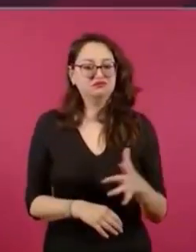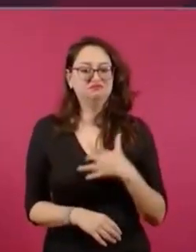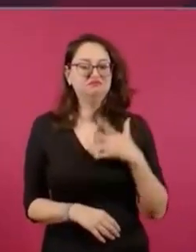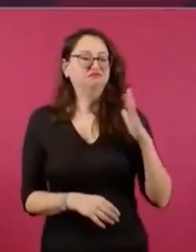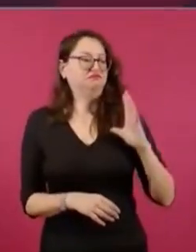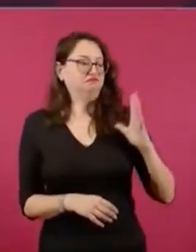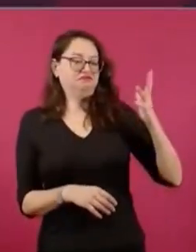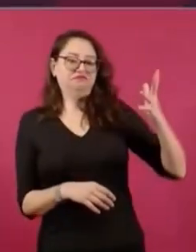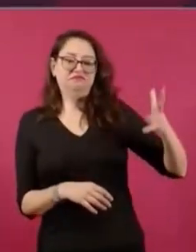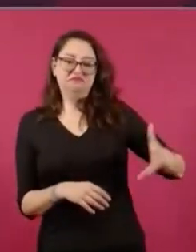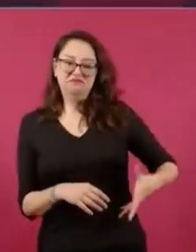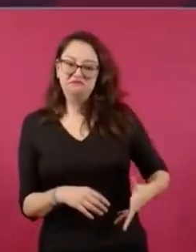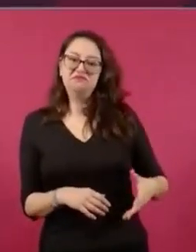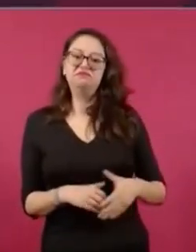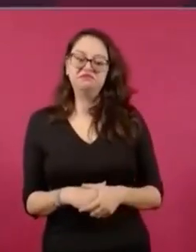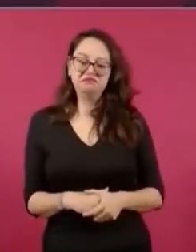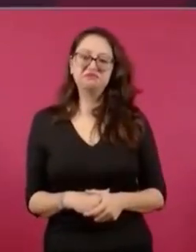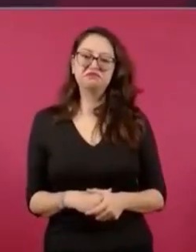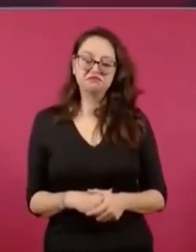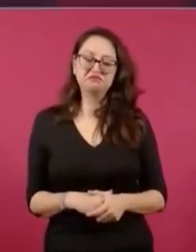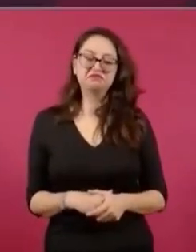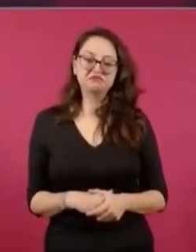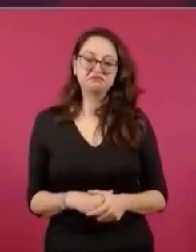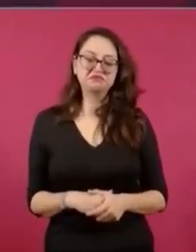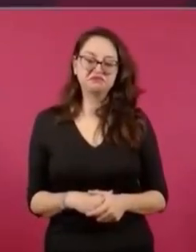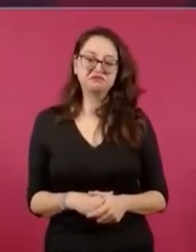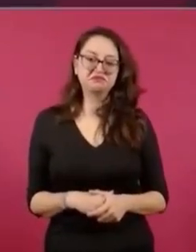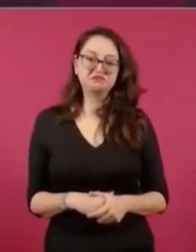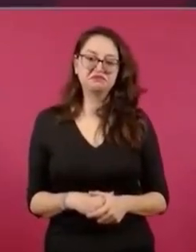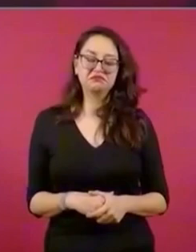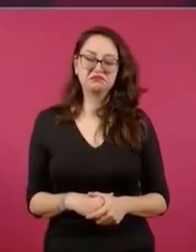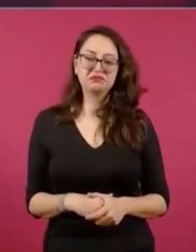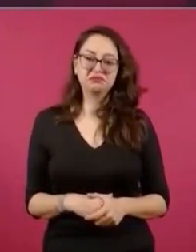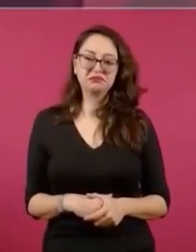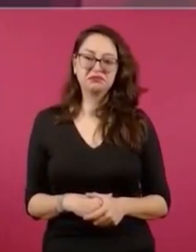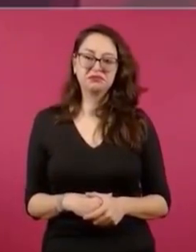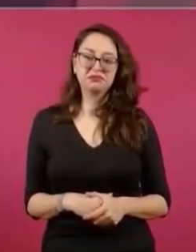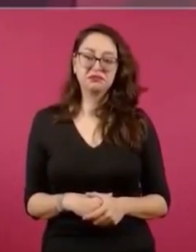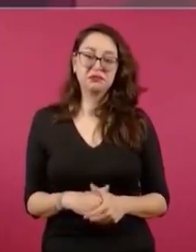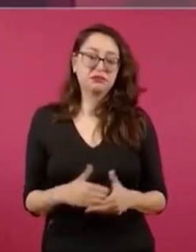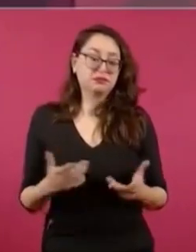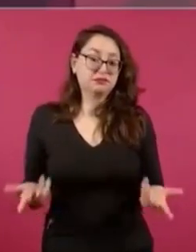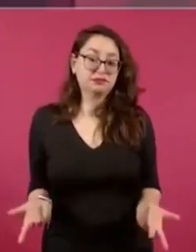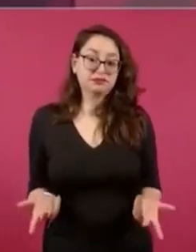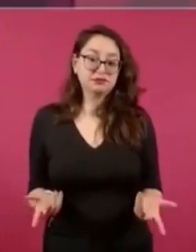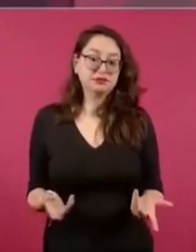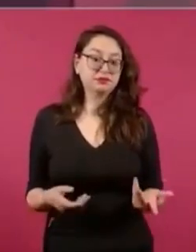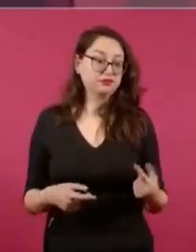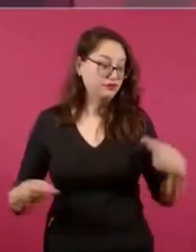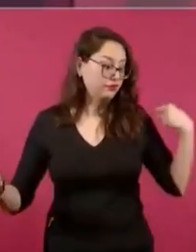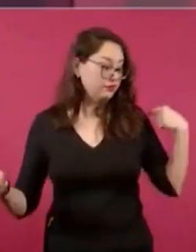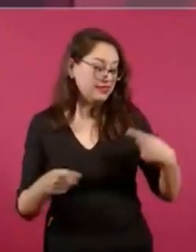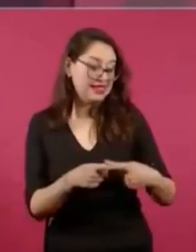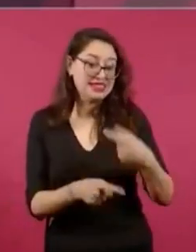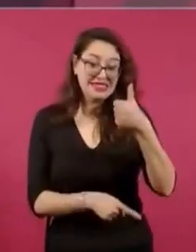el poder informar que se redujo la pobreza